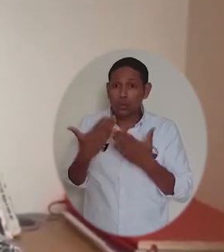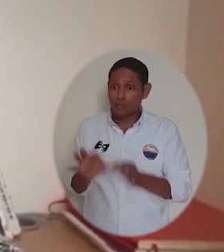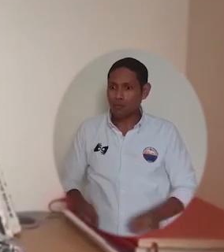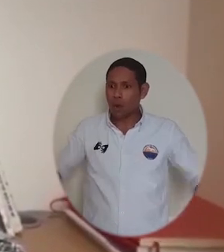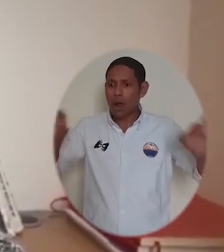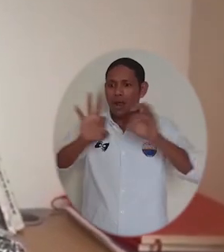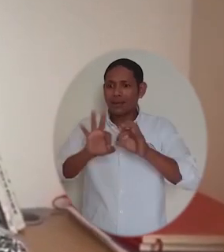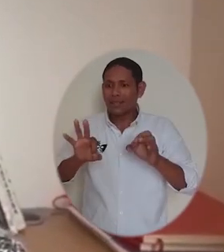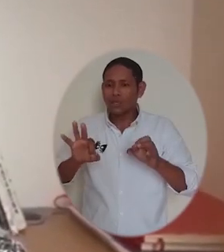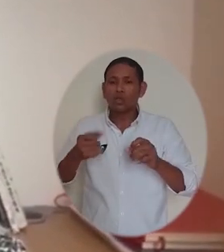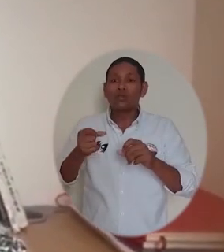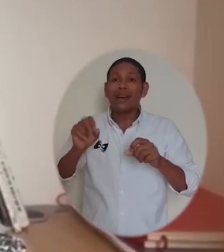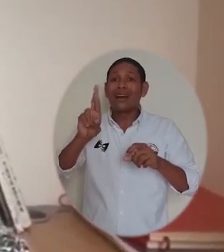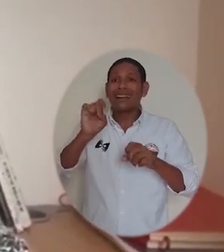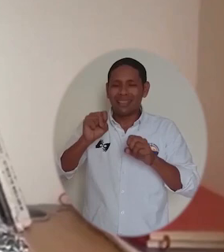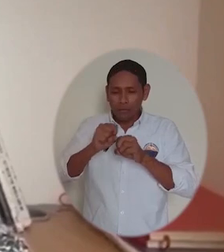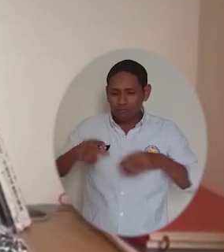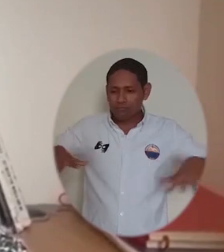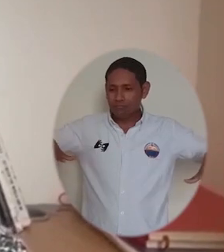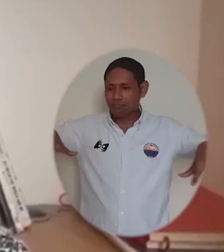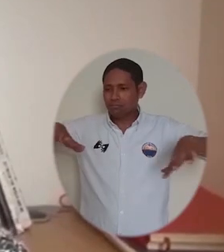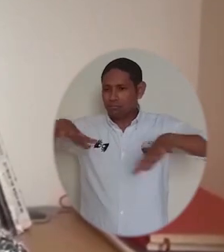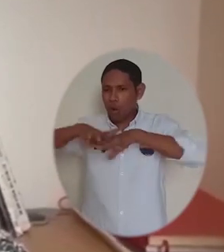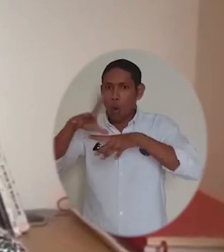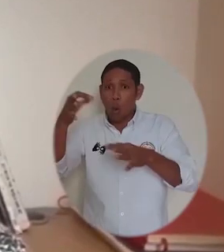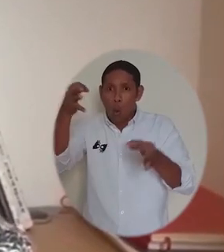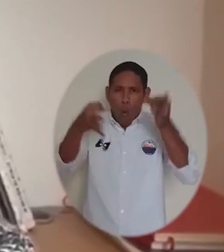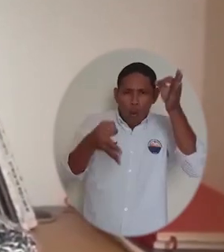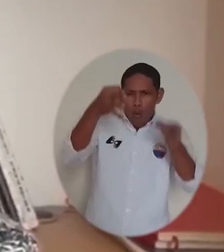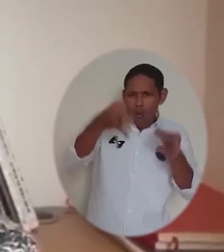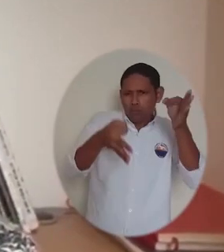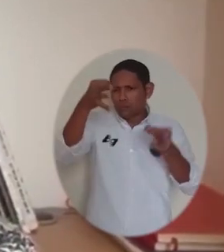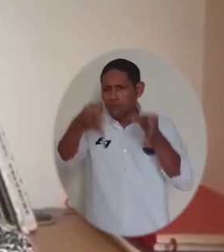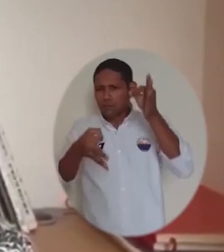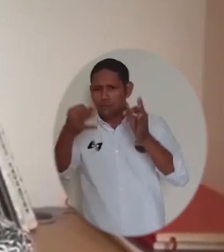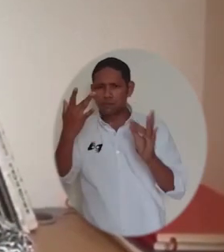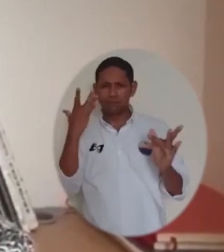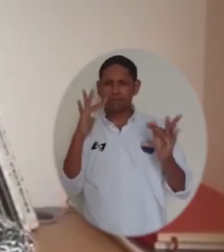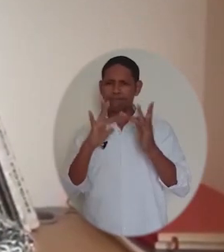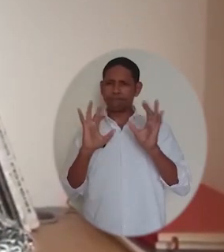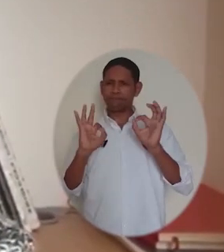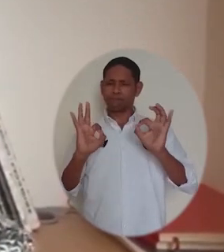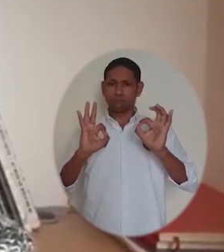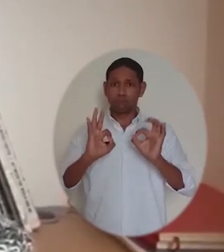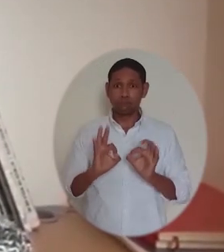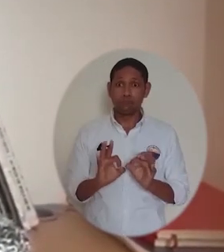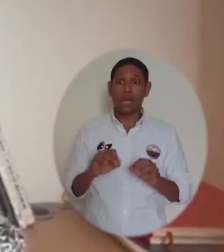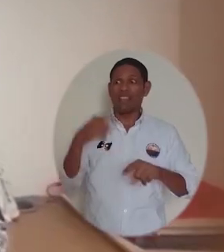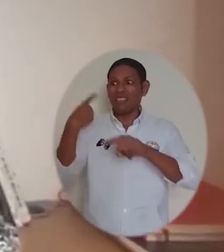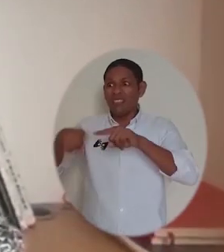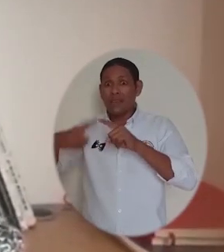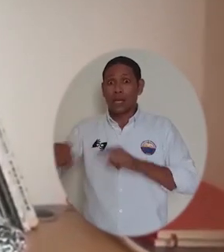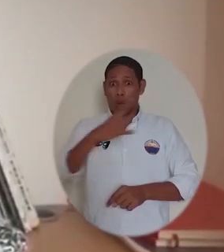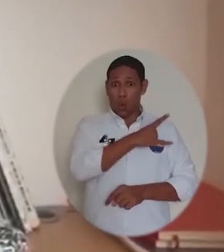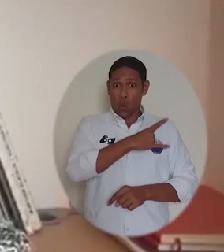buen tiempo hacen parte de nuestra red Tejiendo Justicia que agrupa a 117 universidades a nivel nacional